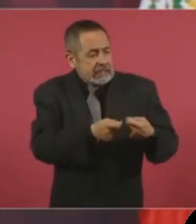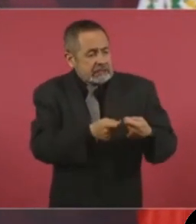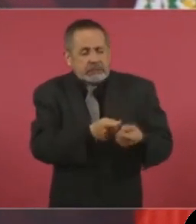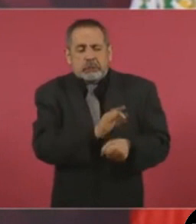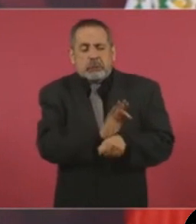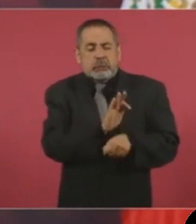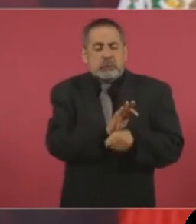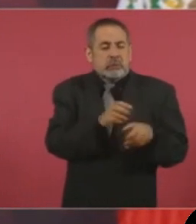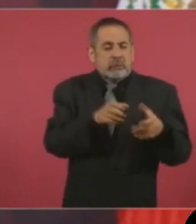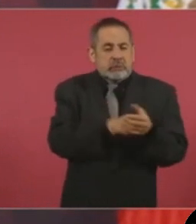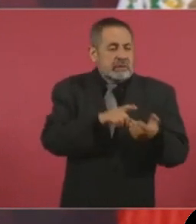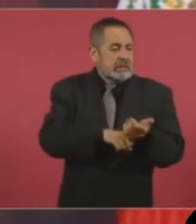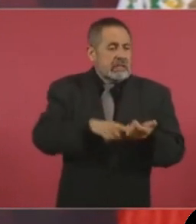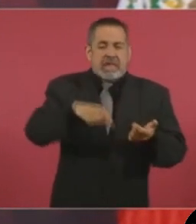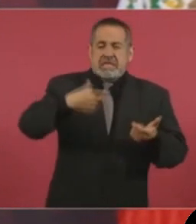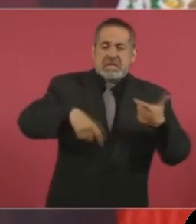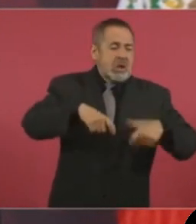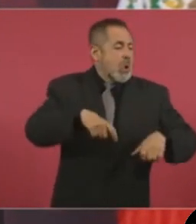pleitos de dinero,